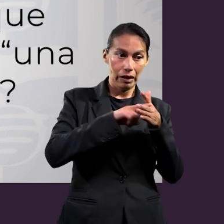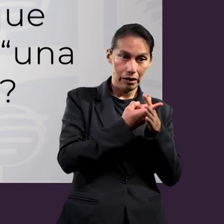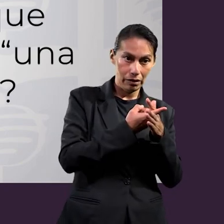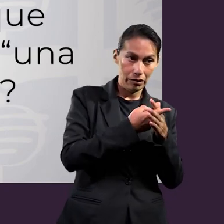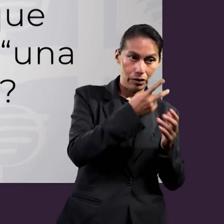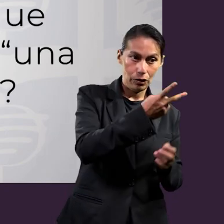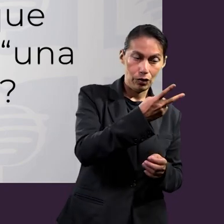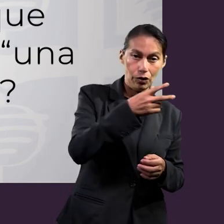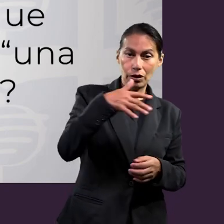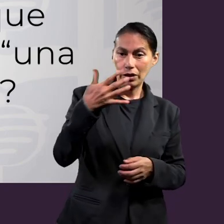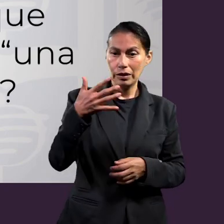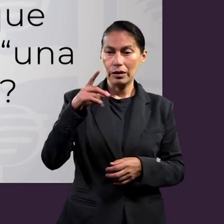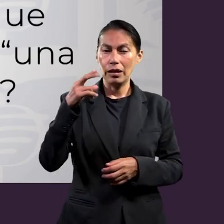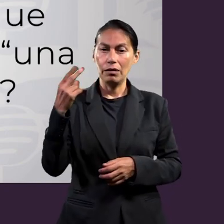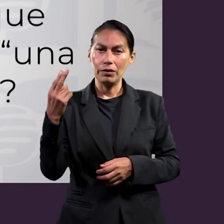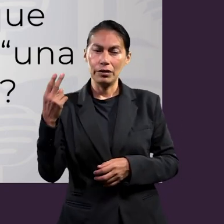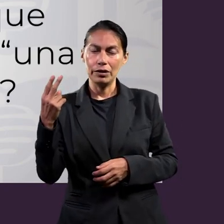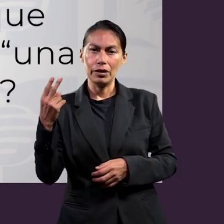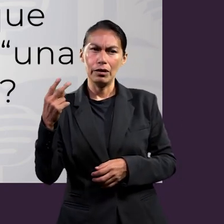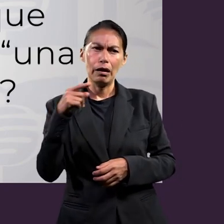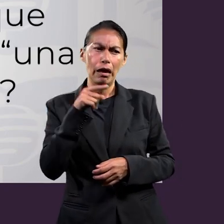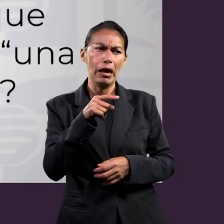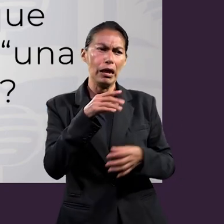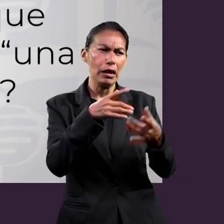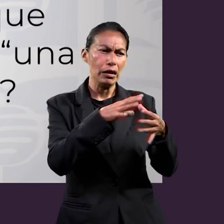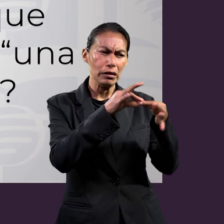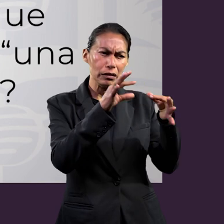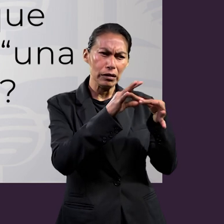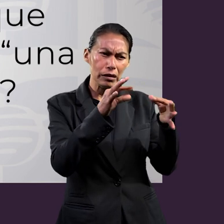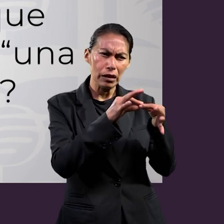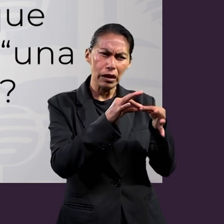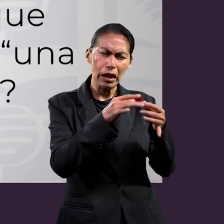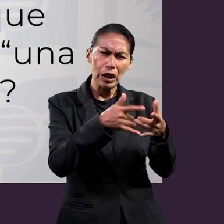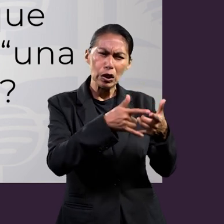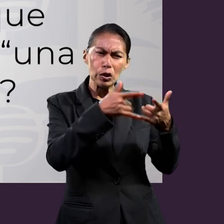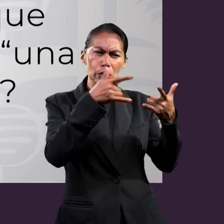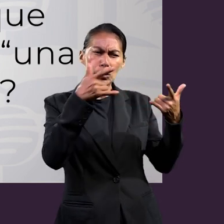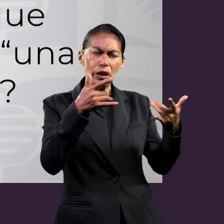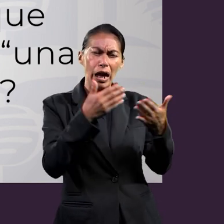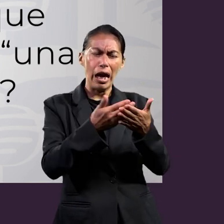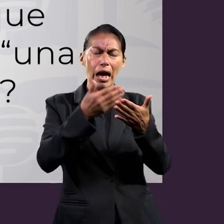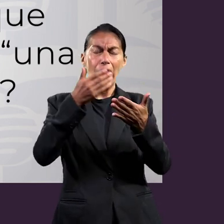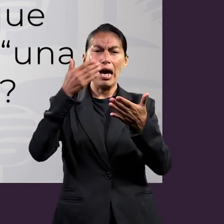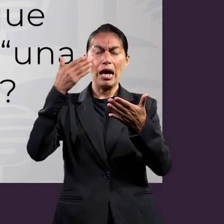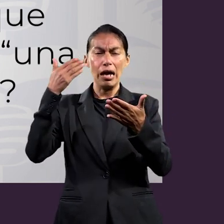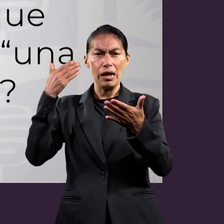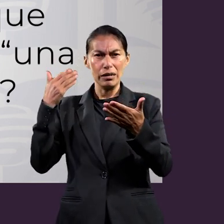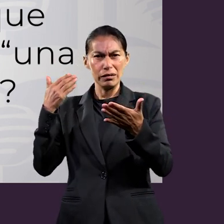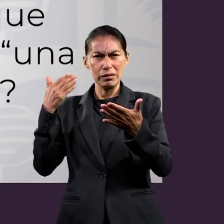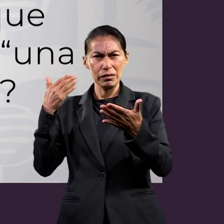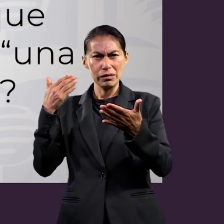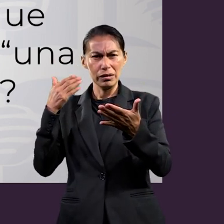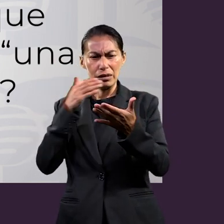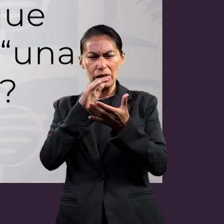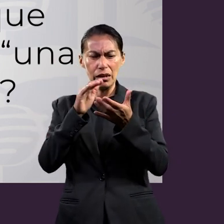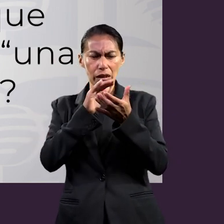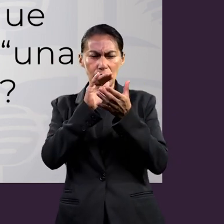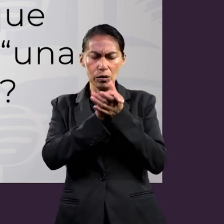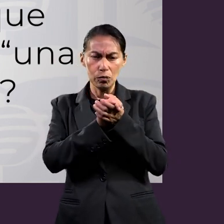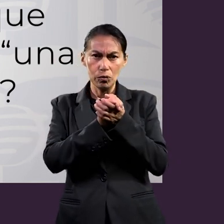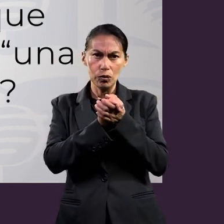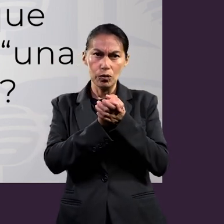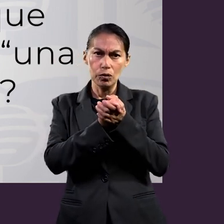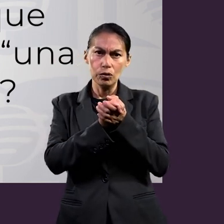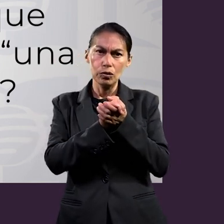Según el relato de la creación en Génesis 2, 15 al 25, ¿qué sucede en la historia antes de la